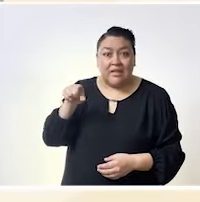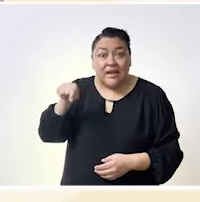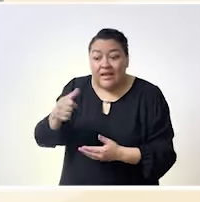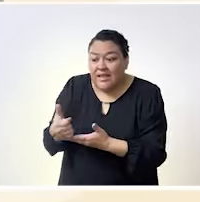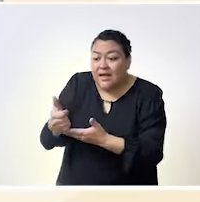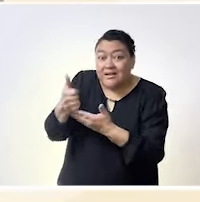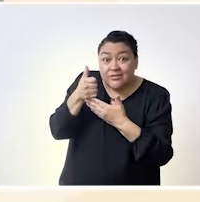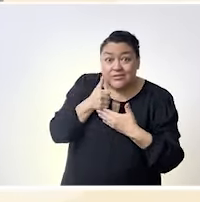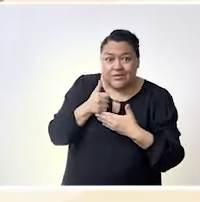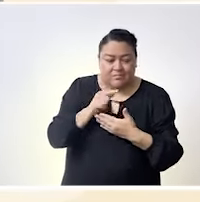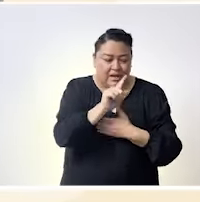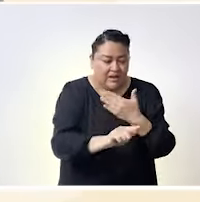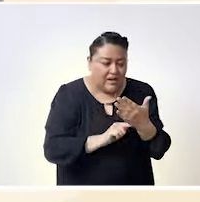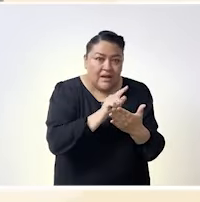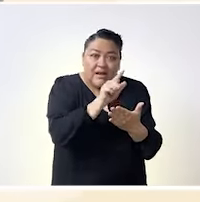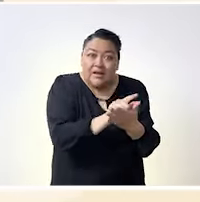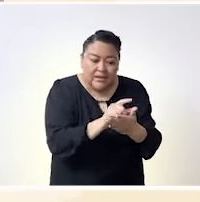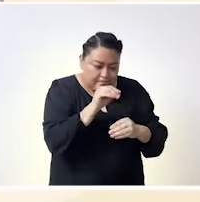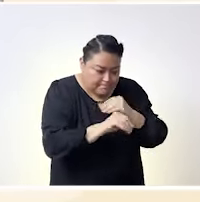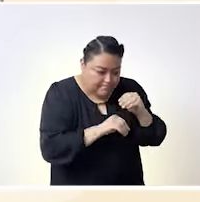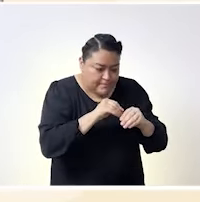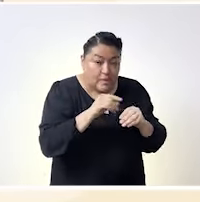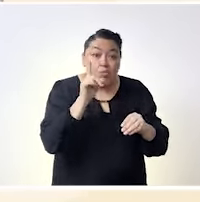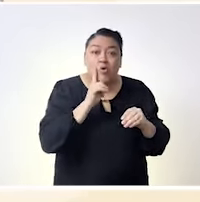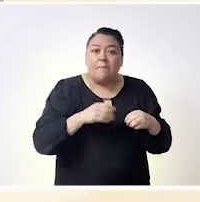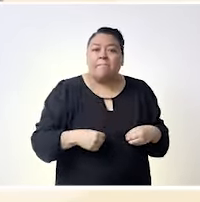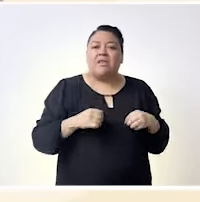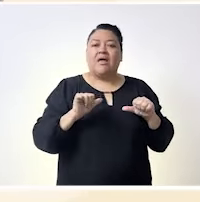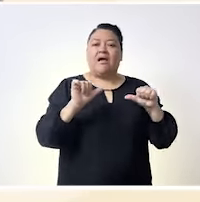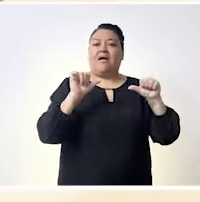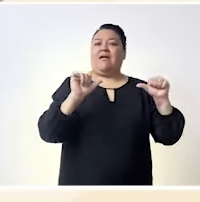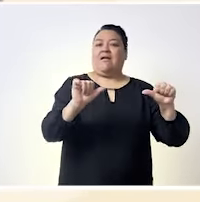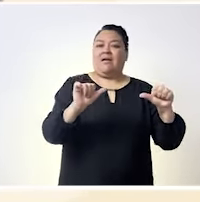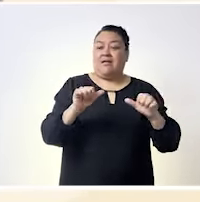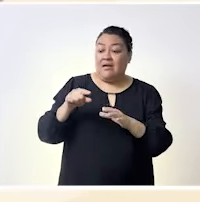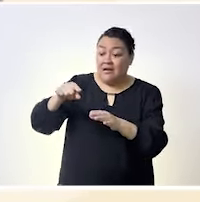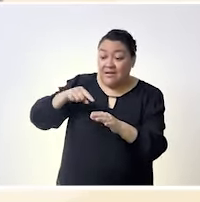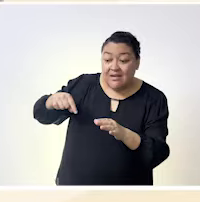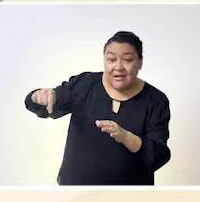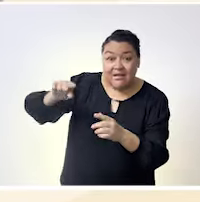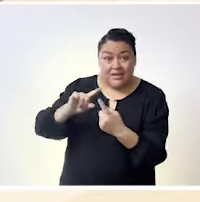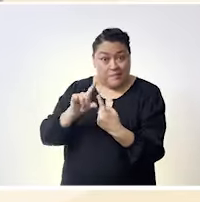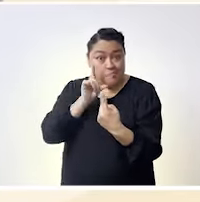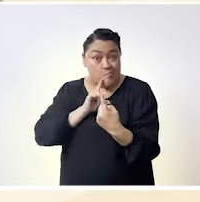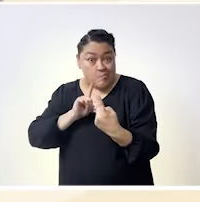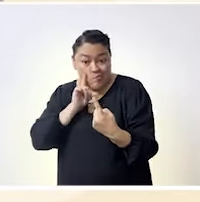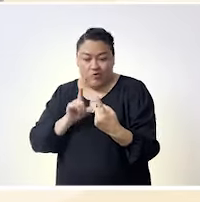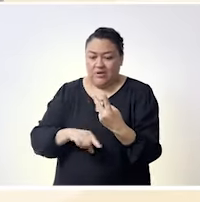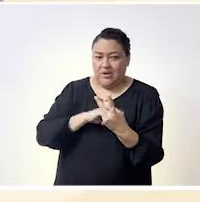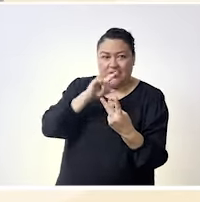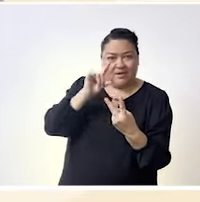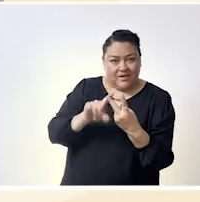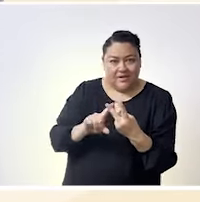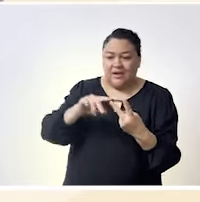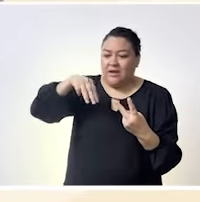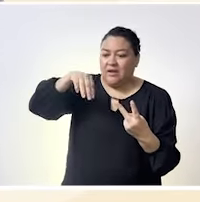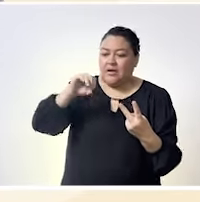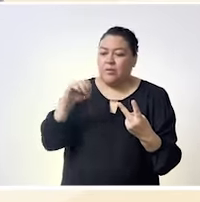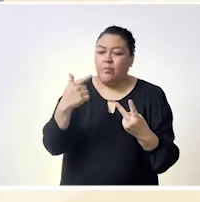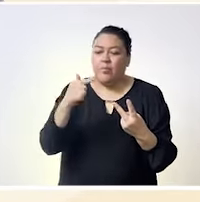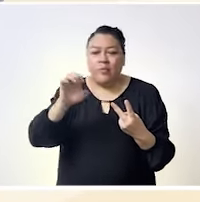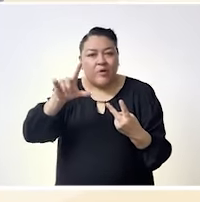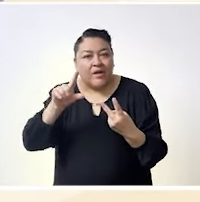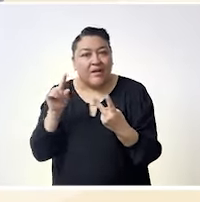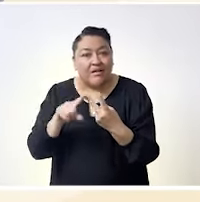una ley general de acceso para las mujeres libre de violencia en mujeres tan valiosas como o sea Ine Vega